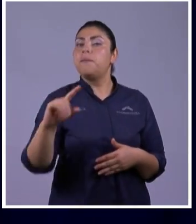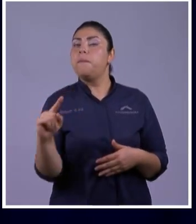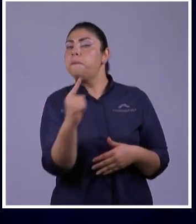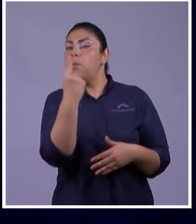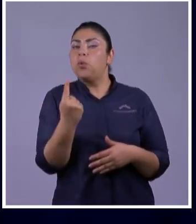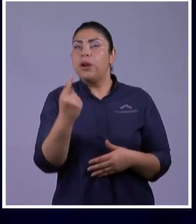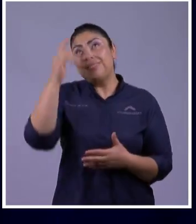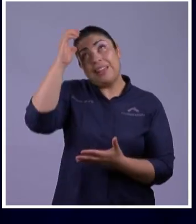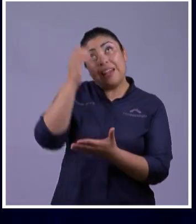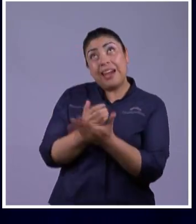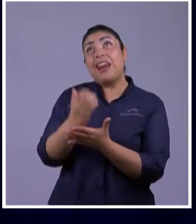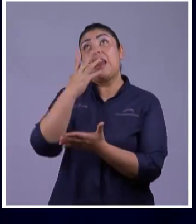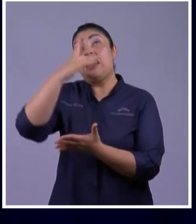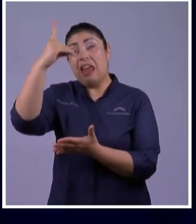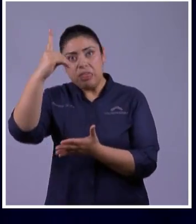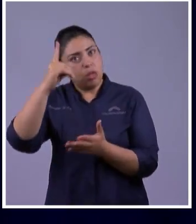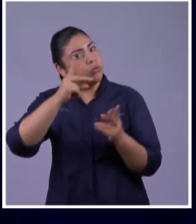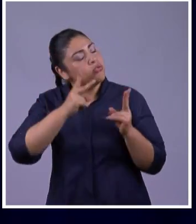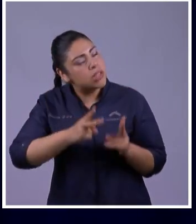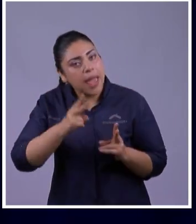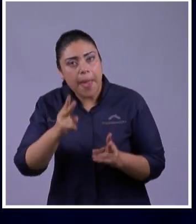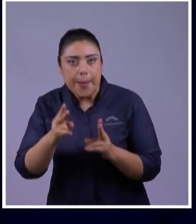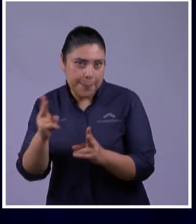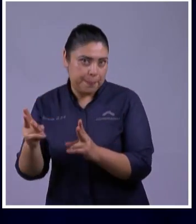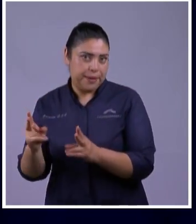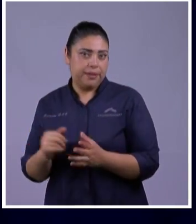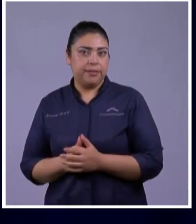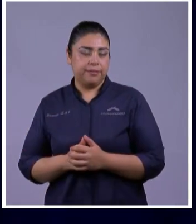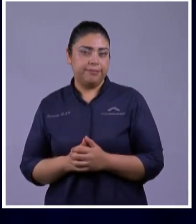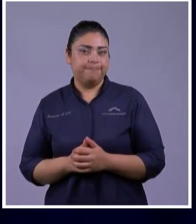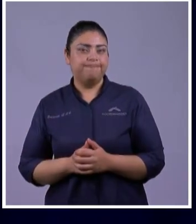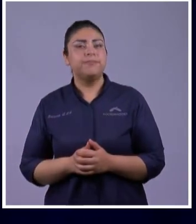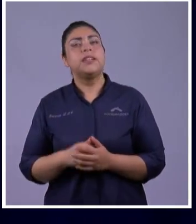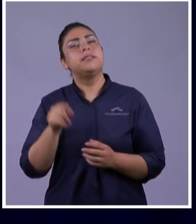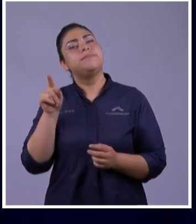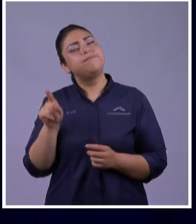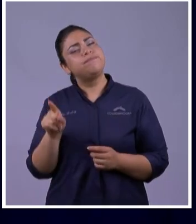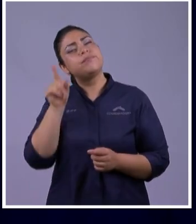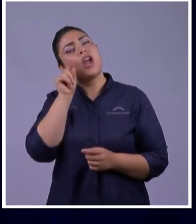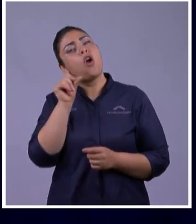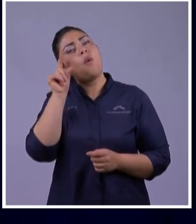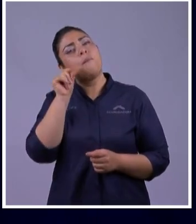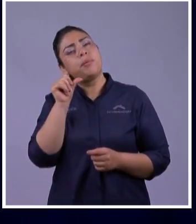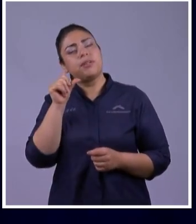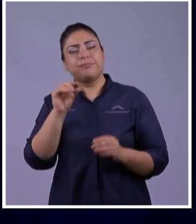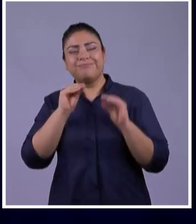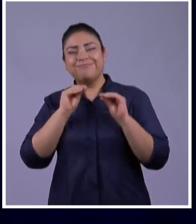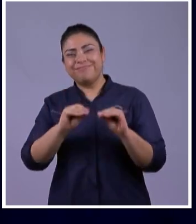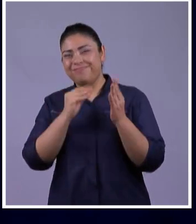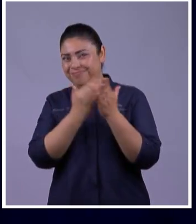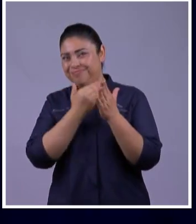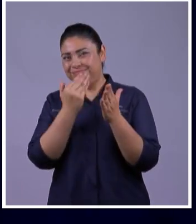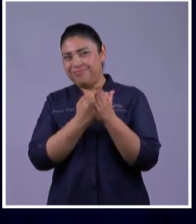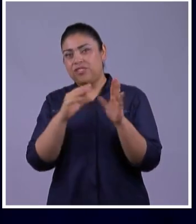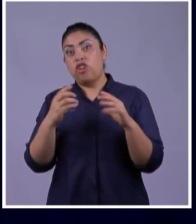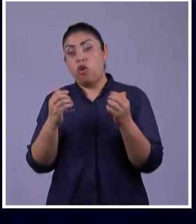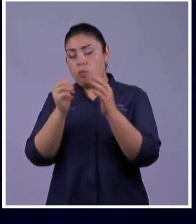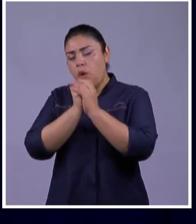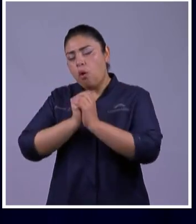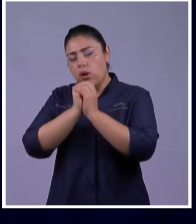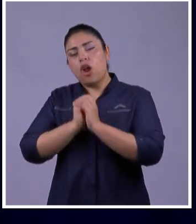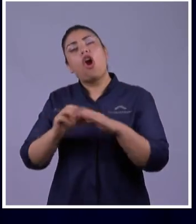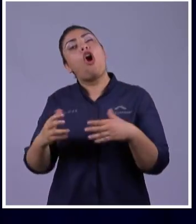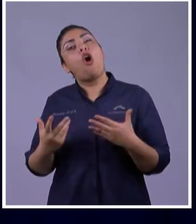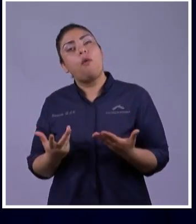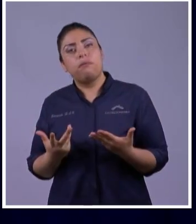vivamos pablo oraba de esta manera verdad todo lo puedo miren no les estoy hablando porque